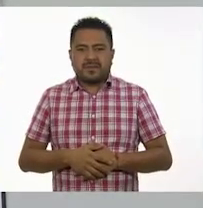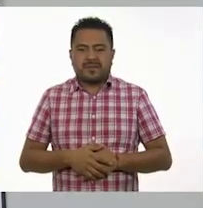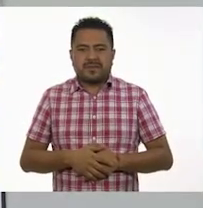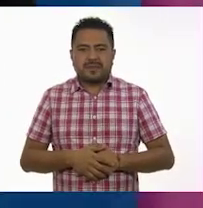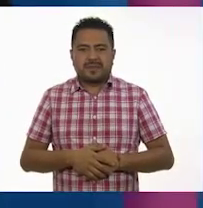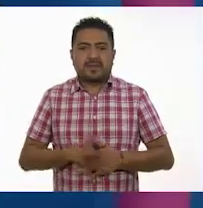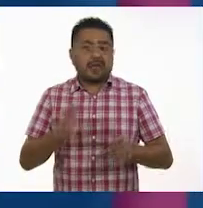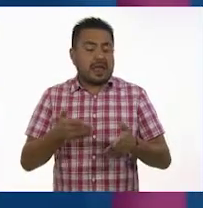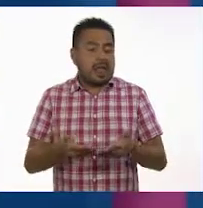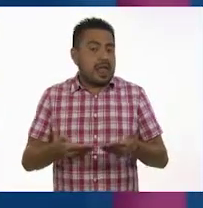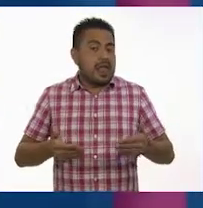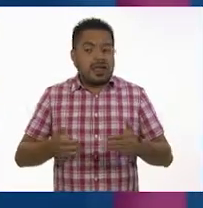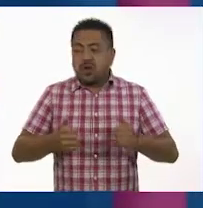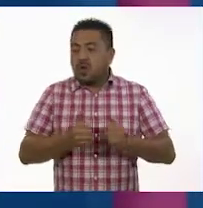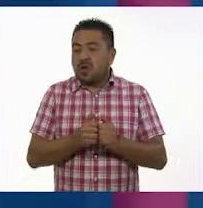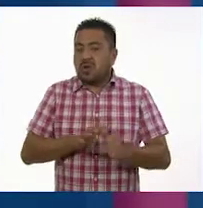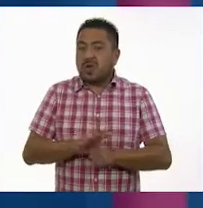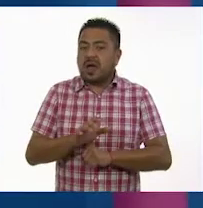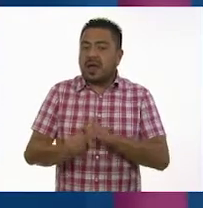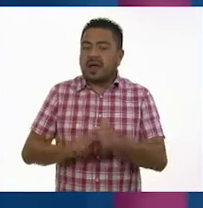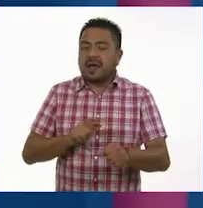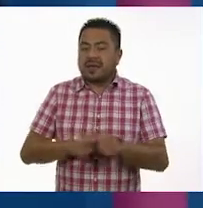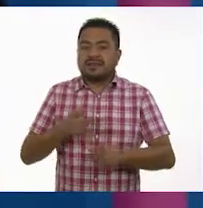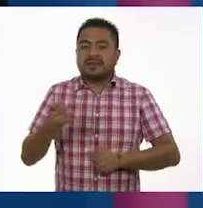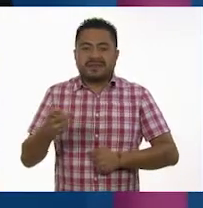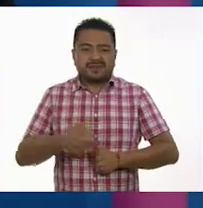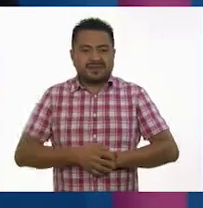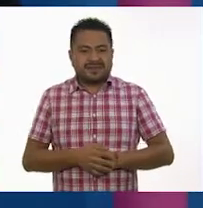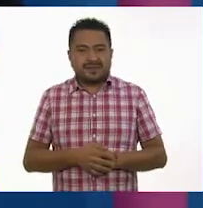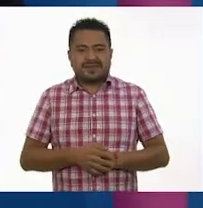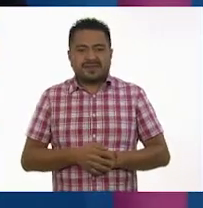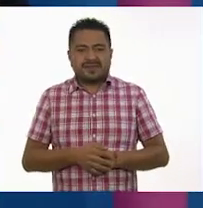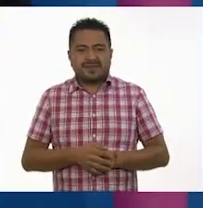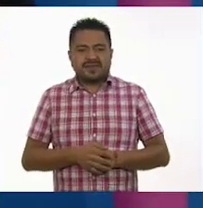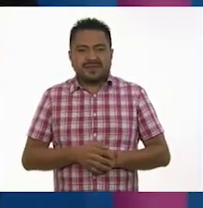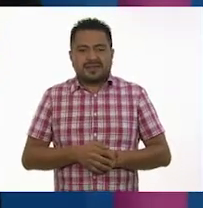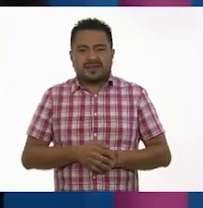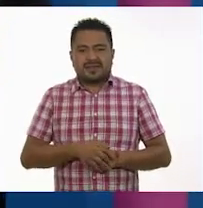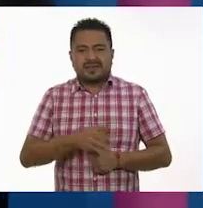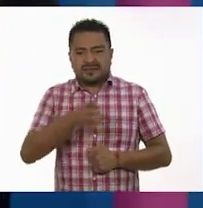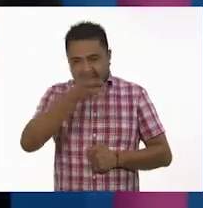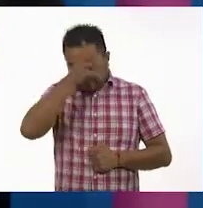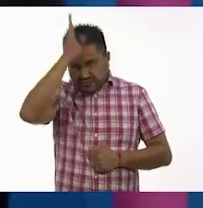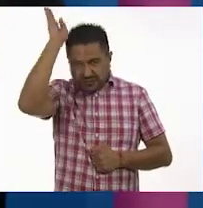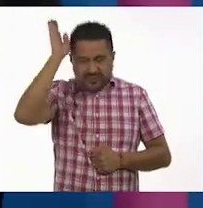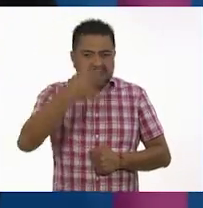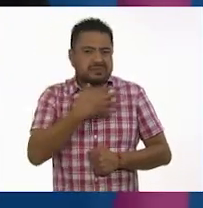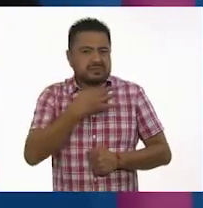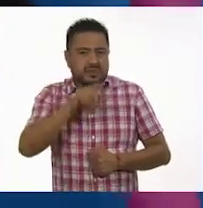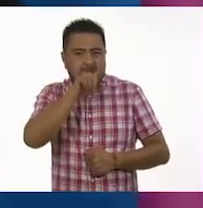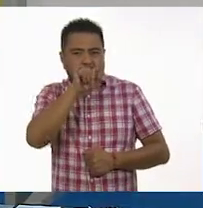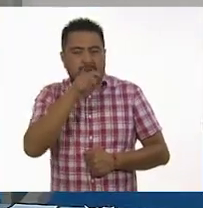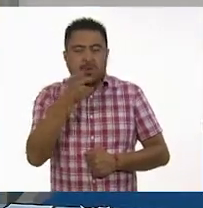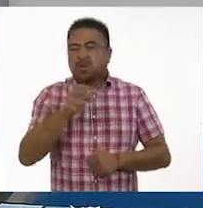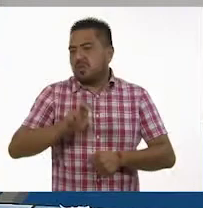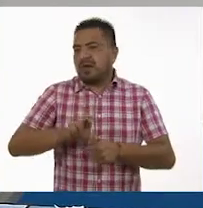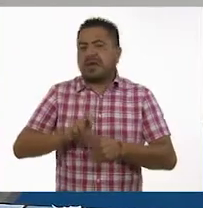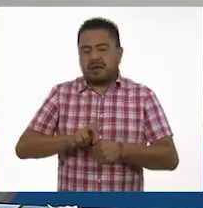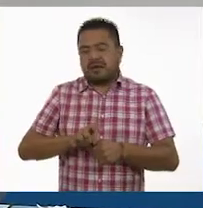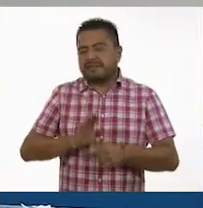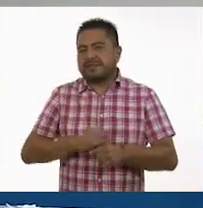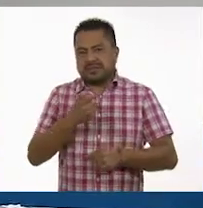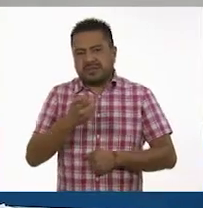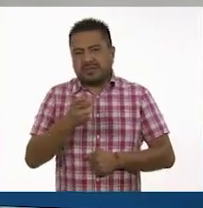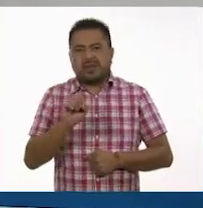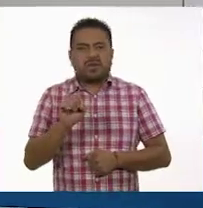Vamos con las gallinas. Las gallinas ponen huevos, por supuesto.